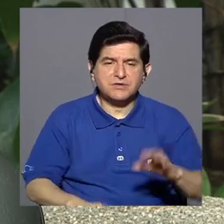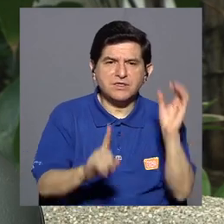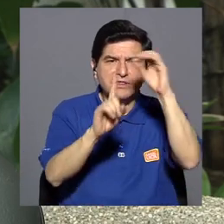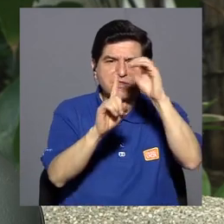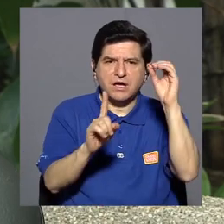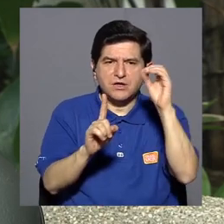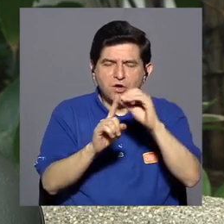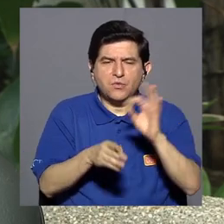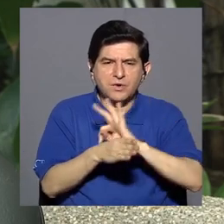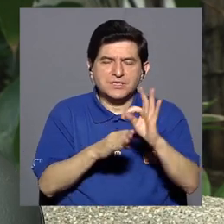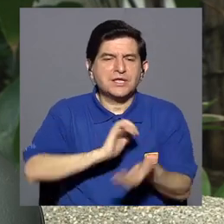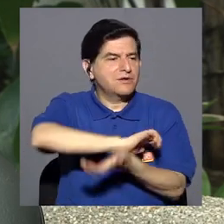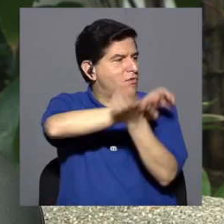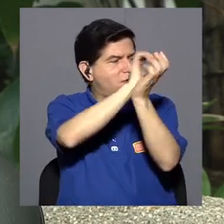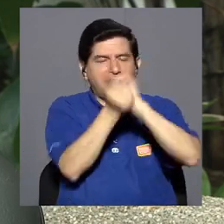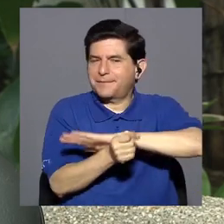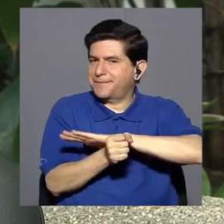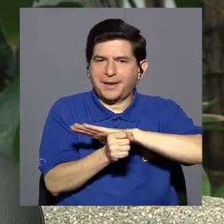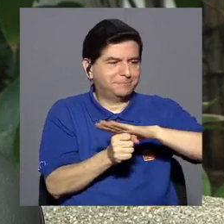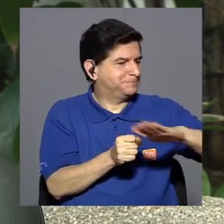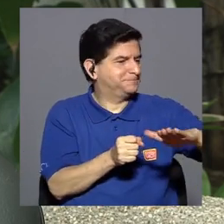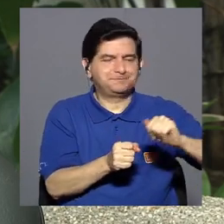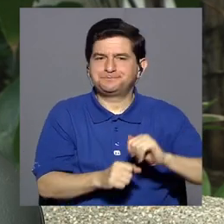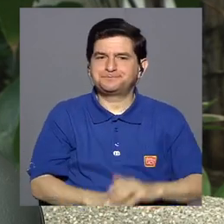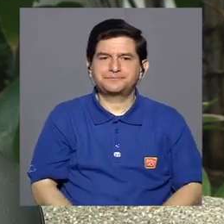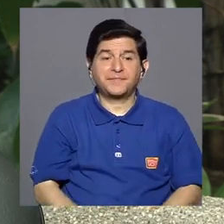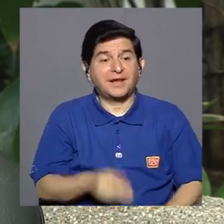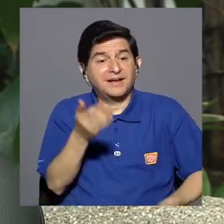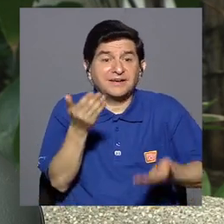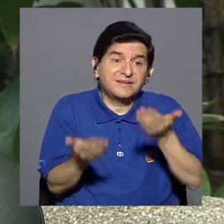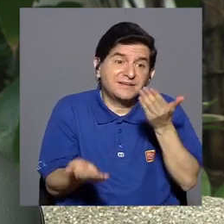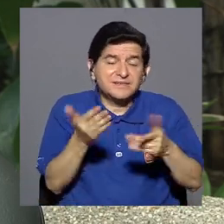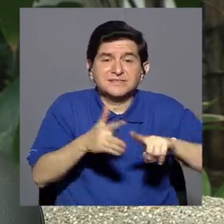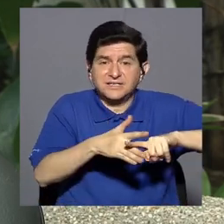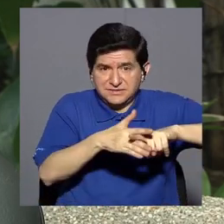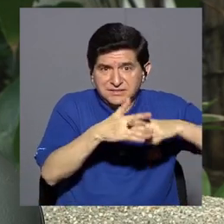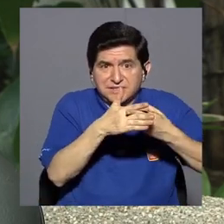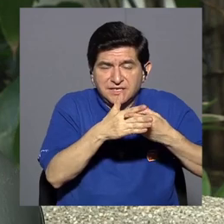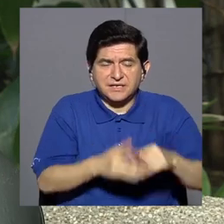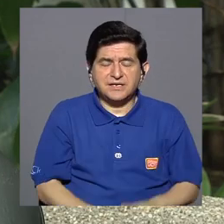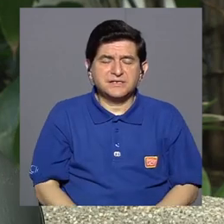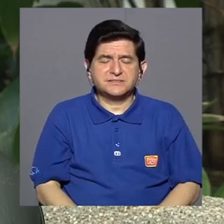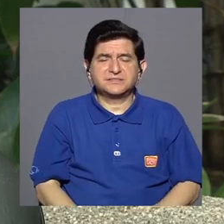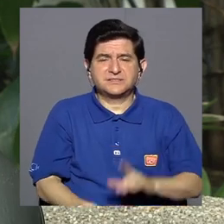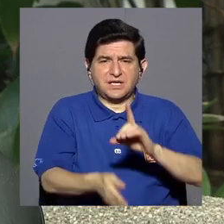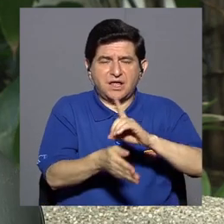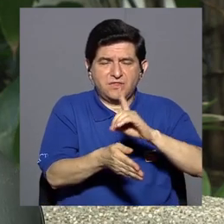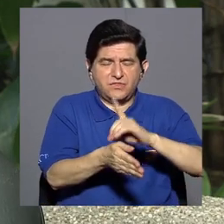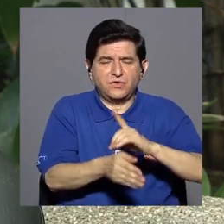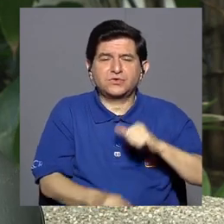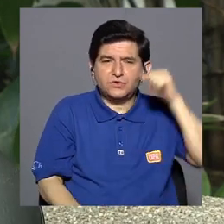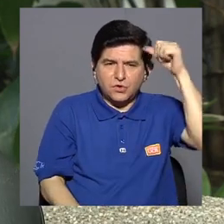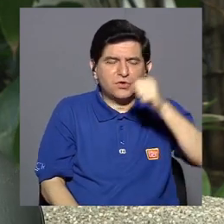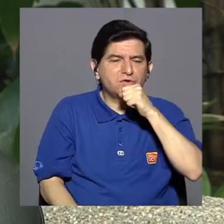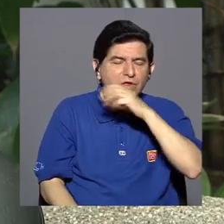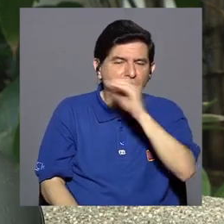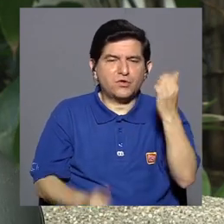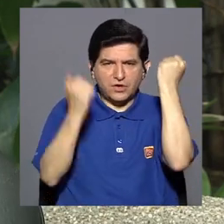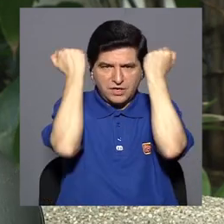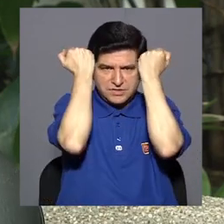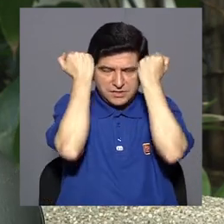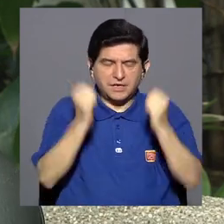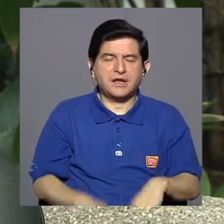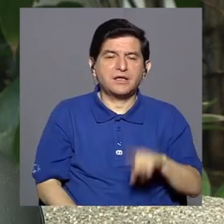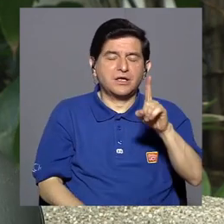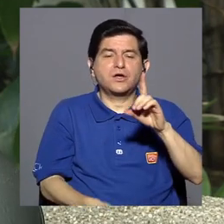y los objetivos de tratamiento cambian completamente. Probablemente al inicio un geriatra, un psiquiatra y al final